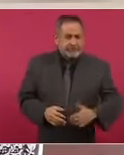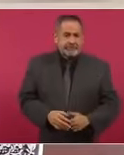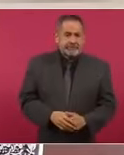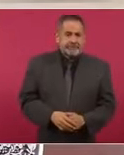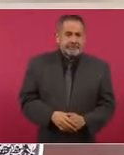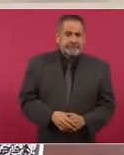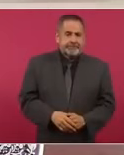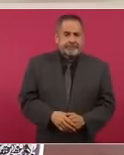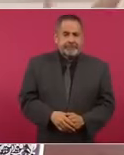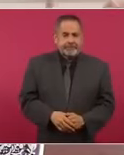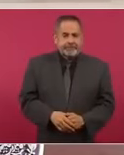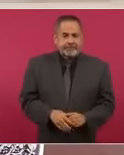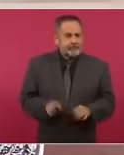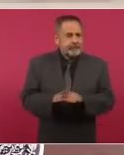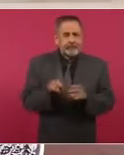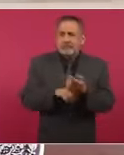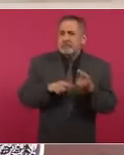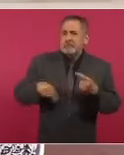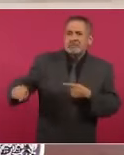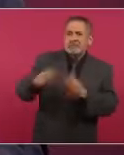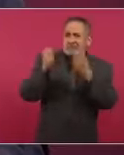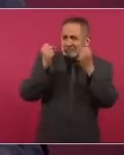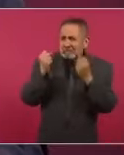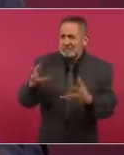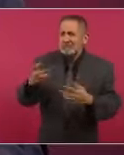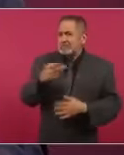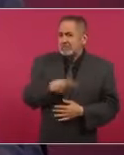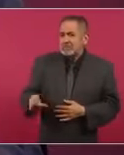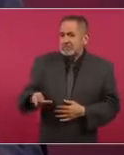¿Cómo en un país con tanta pobreza?